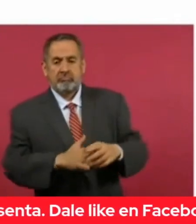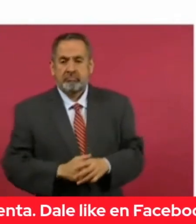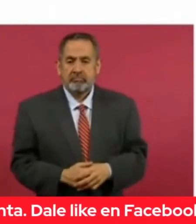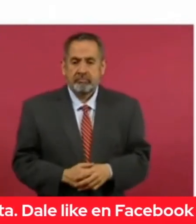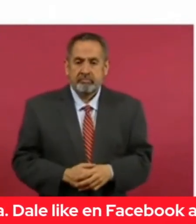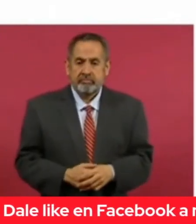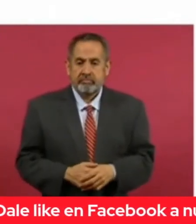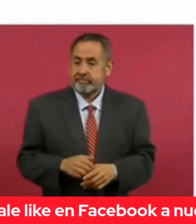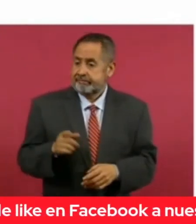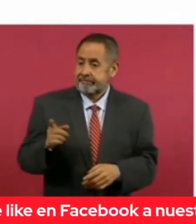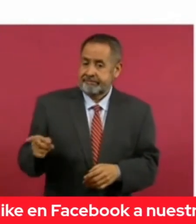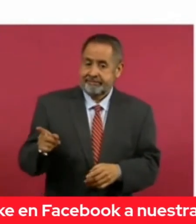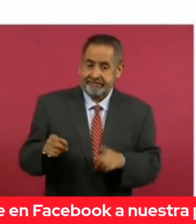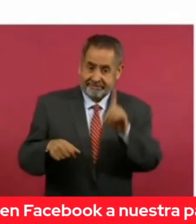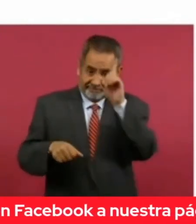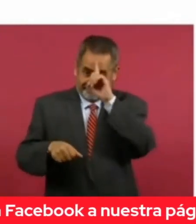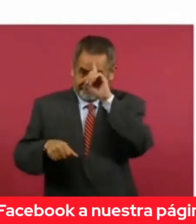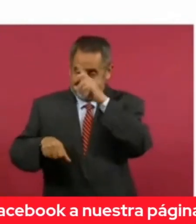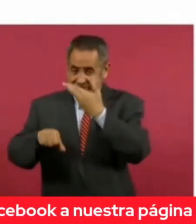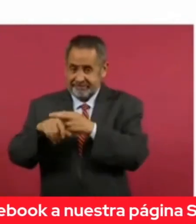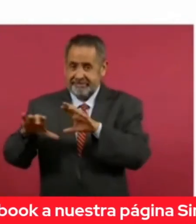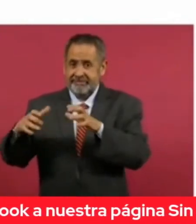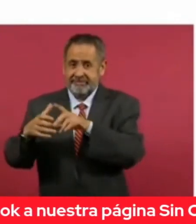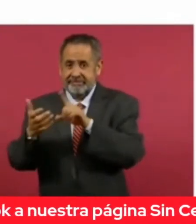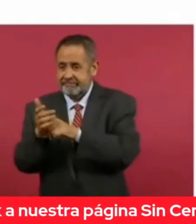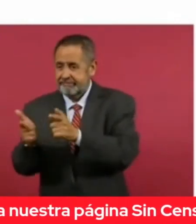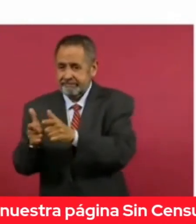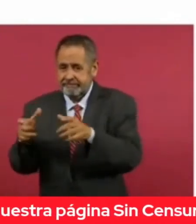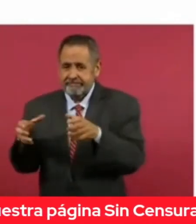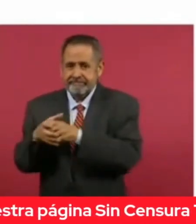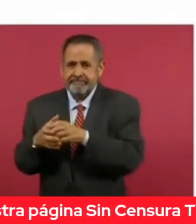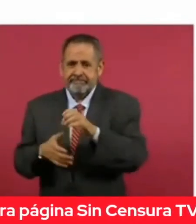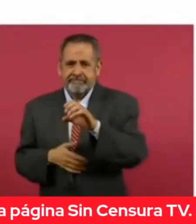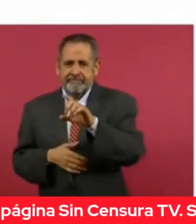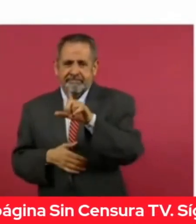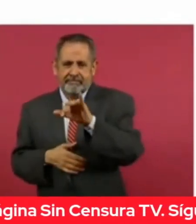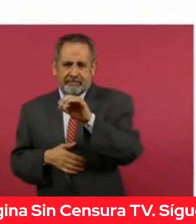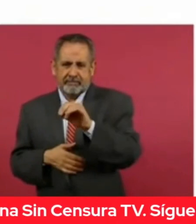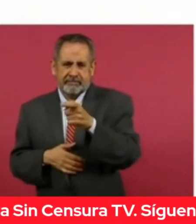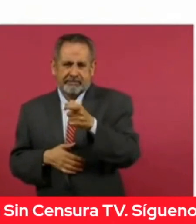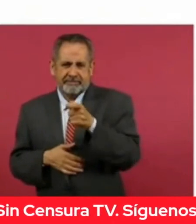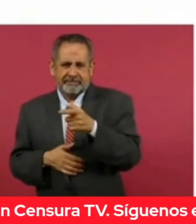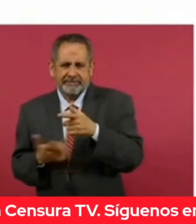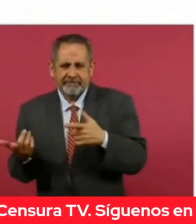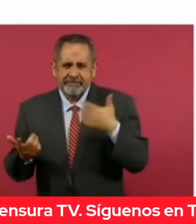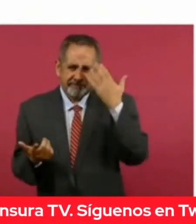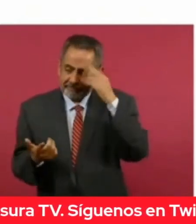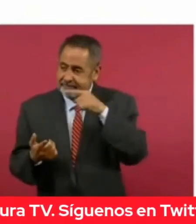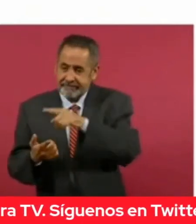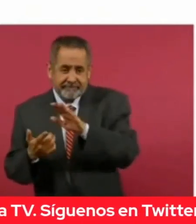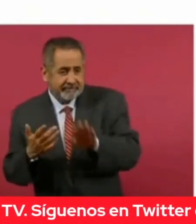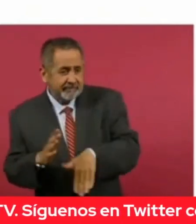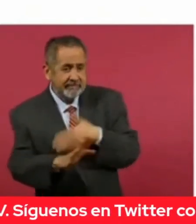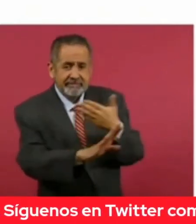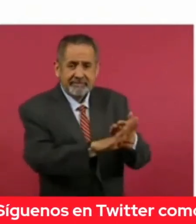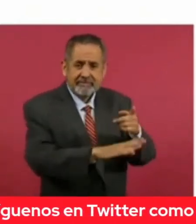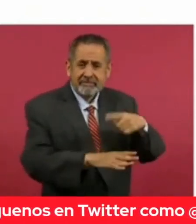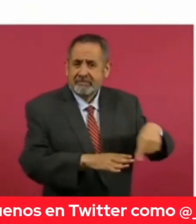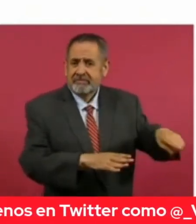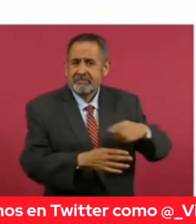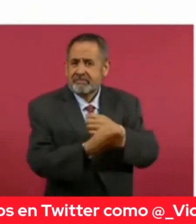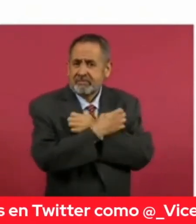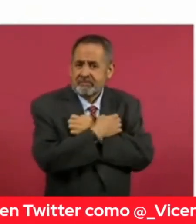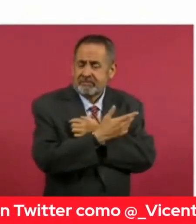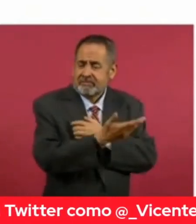consejero del bloque conservador, Claudio X. González, se hagan contas de la educación pública.